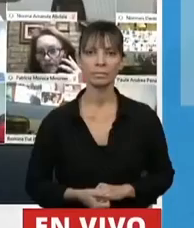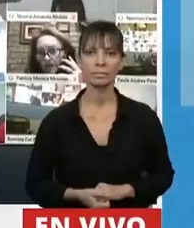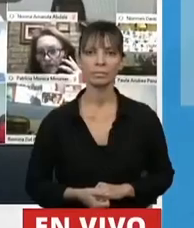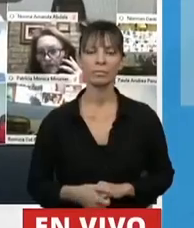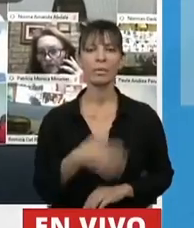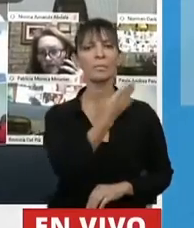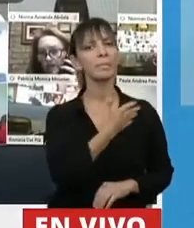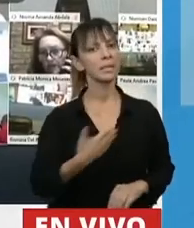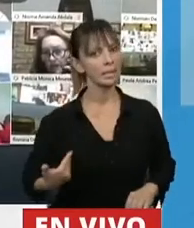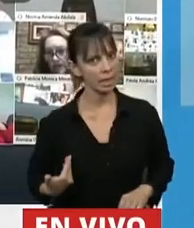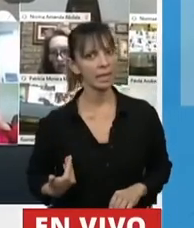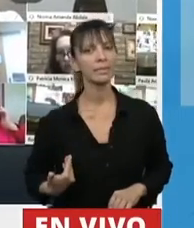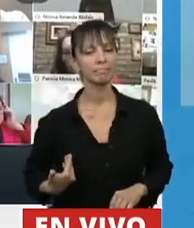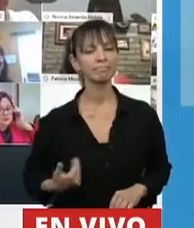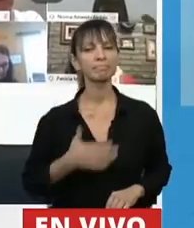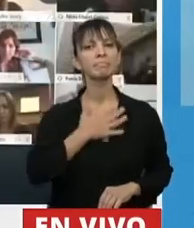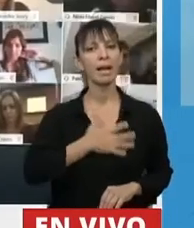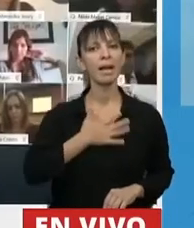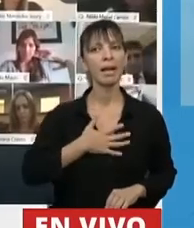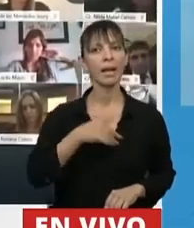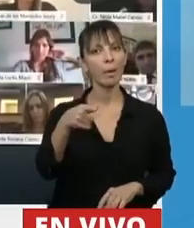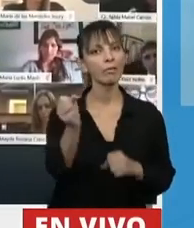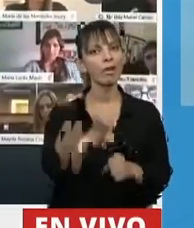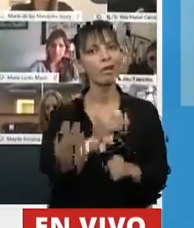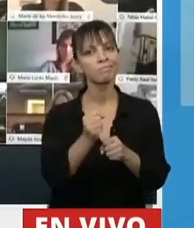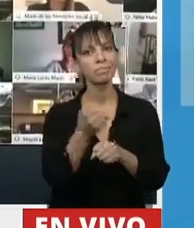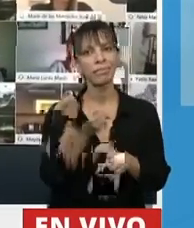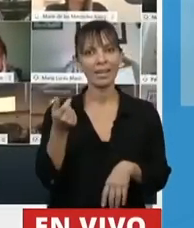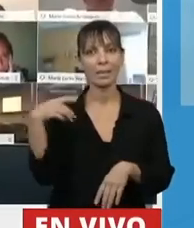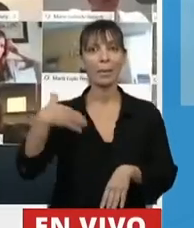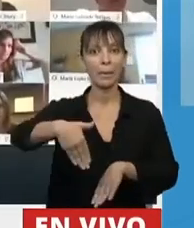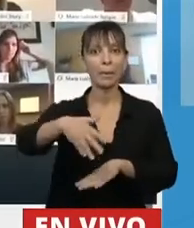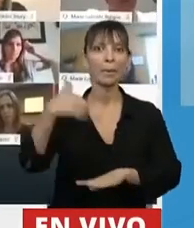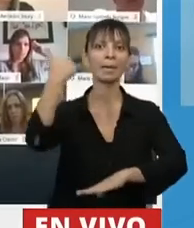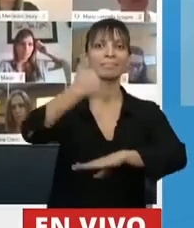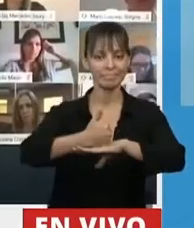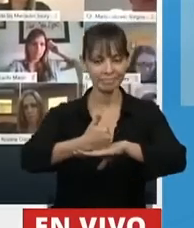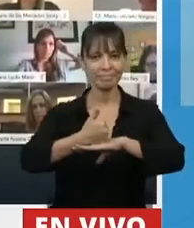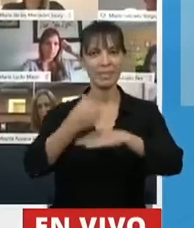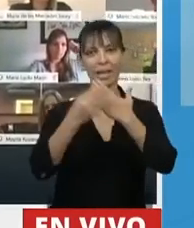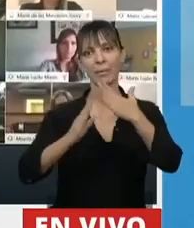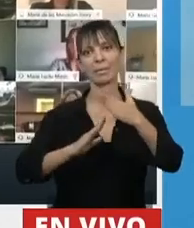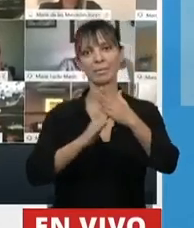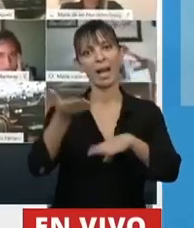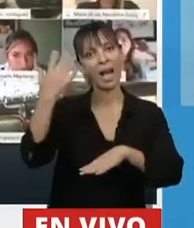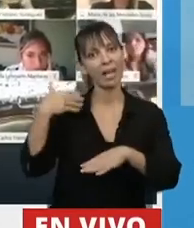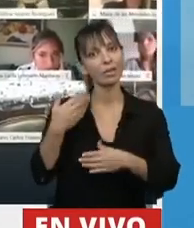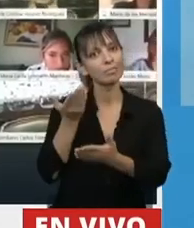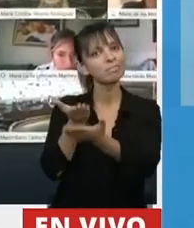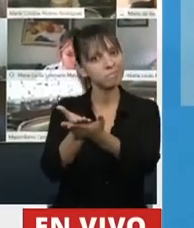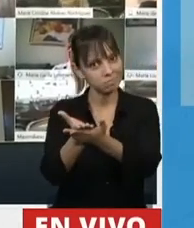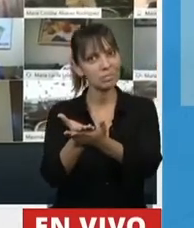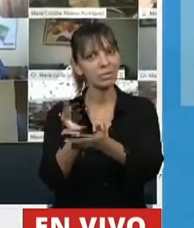Presidente, me alegro que haya confirmado hace unos minutos la venida del jefe de gabinete. Nosotros habíamos solicitado en la labor